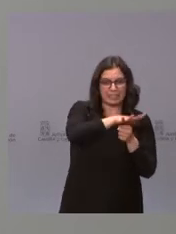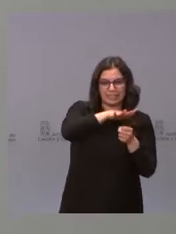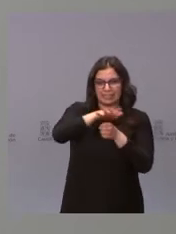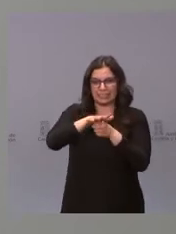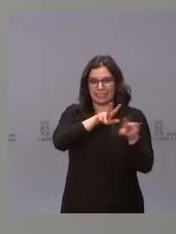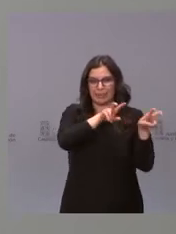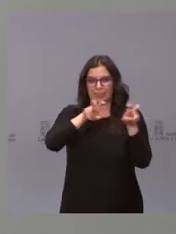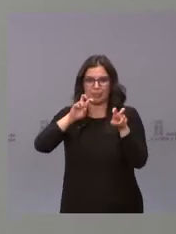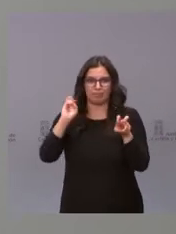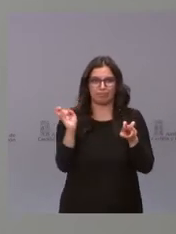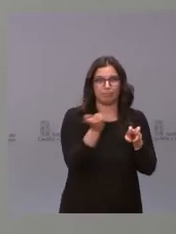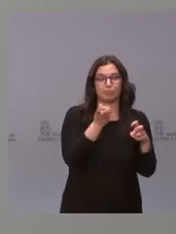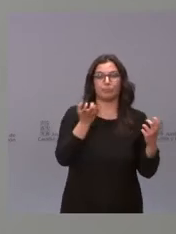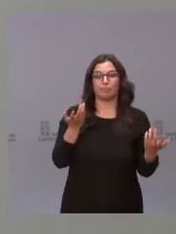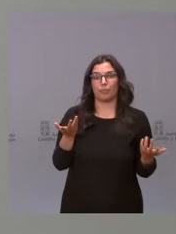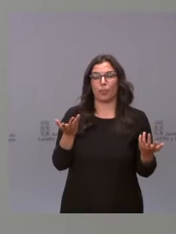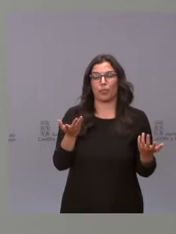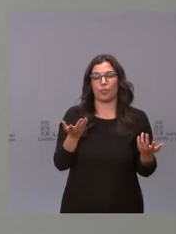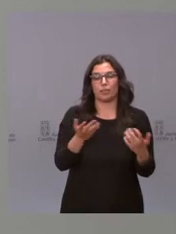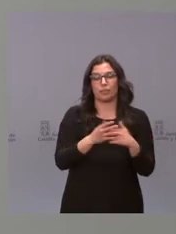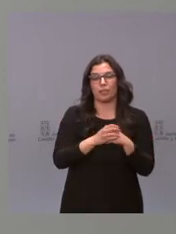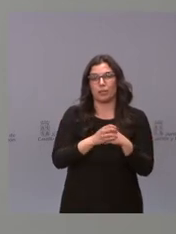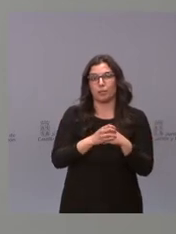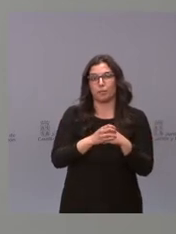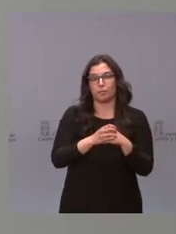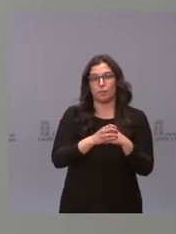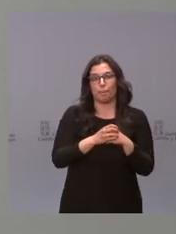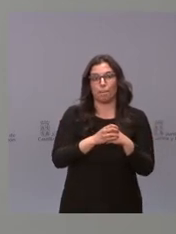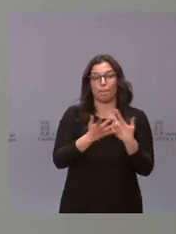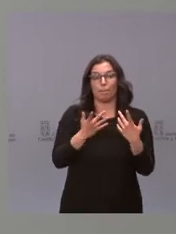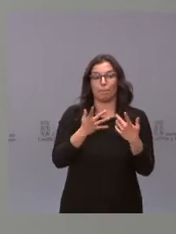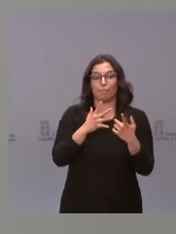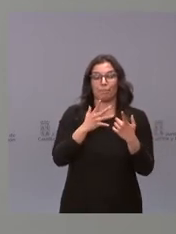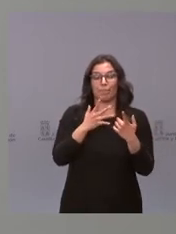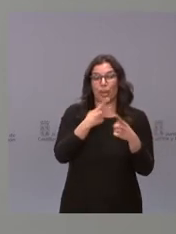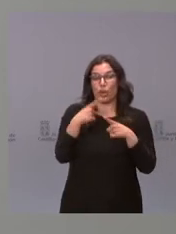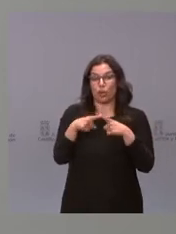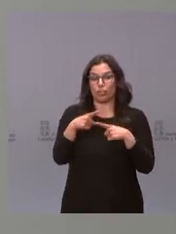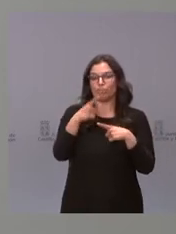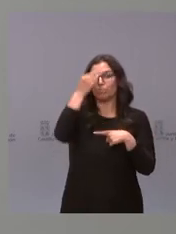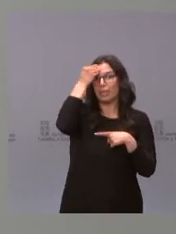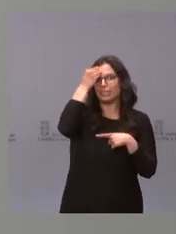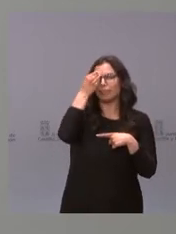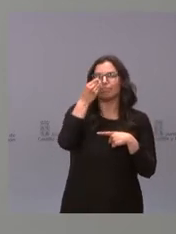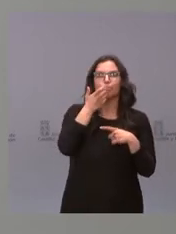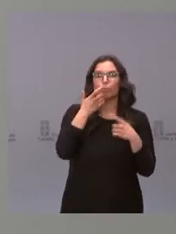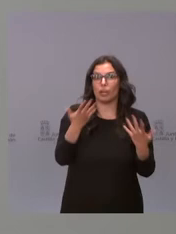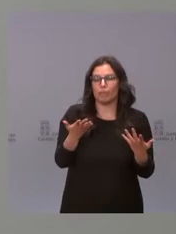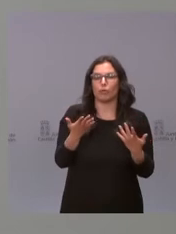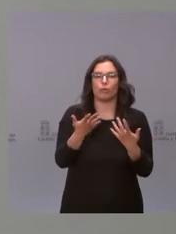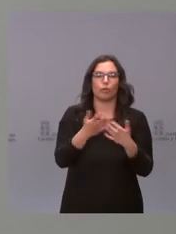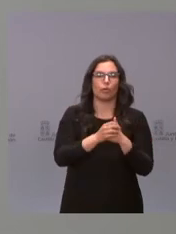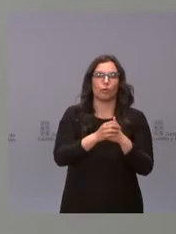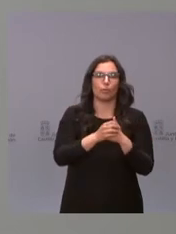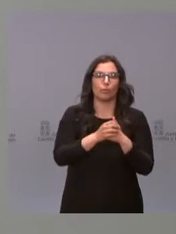y dentro de los elementos que se tienen en cuenta es que haya cierto nivel